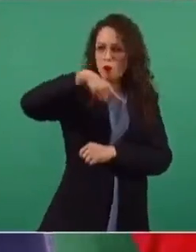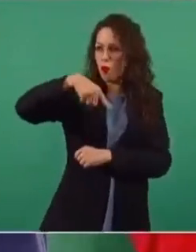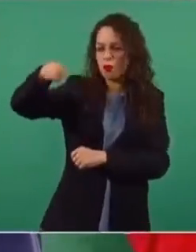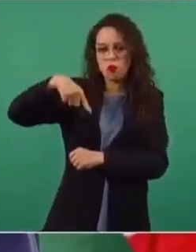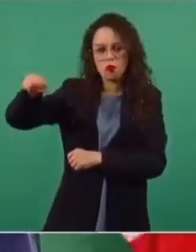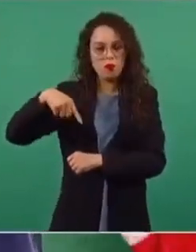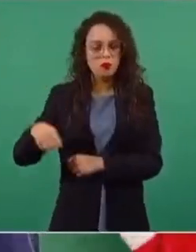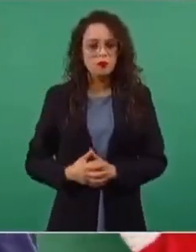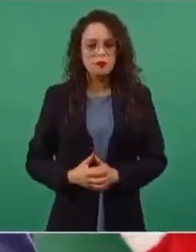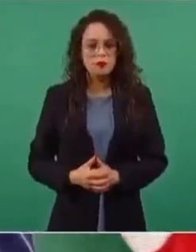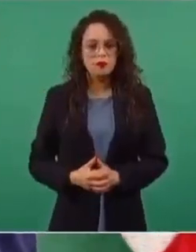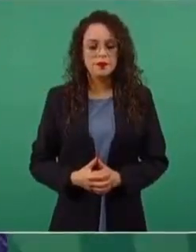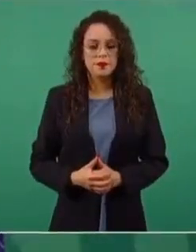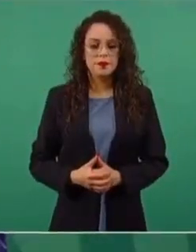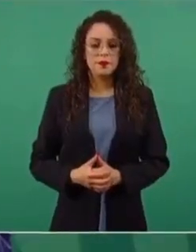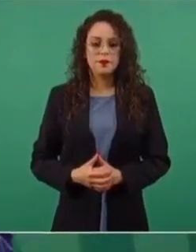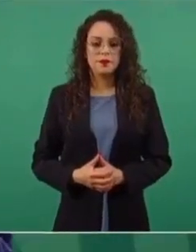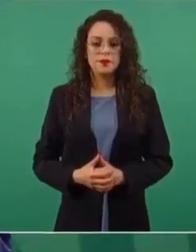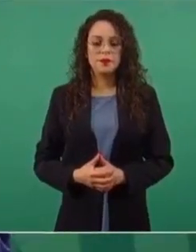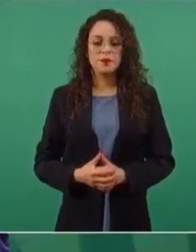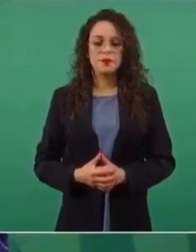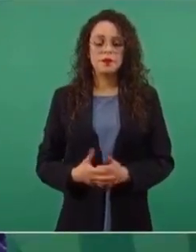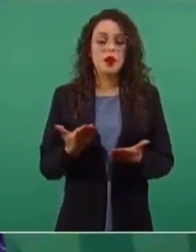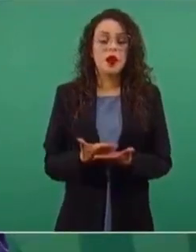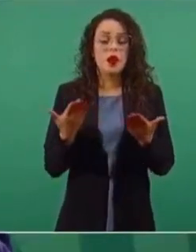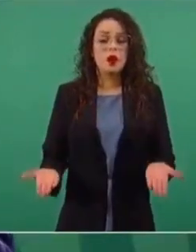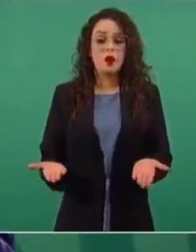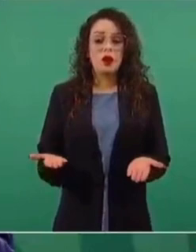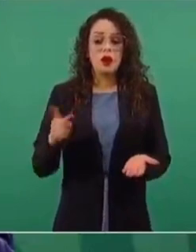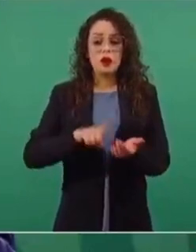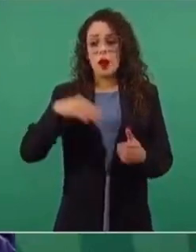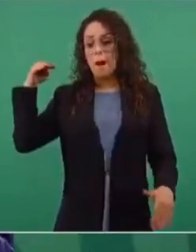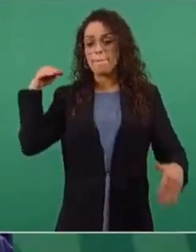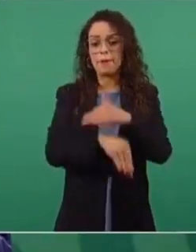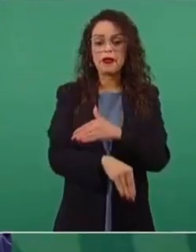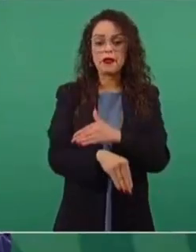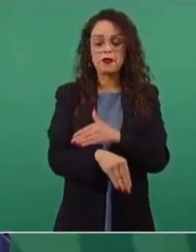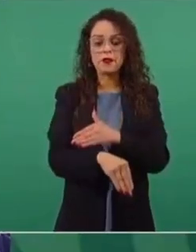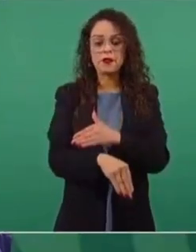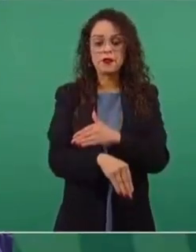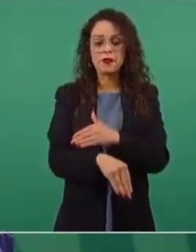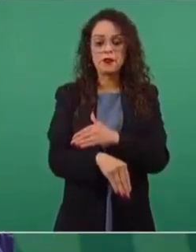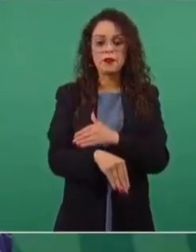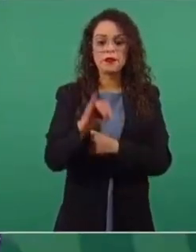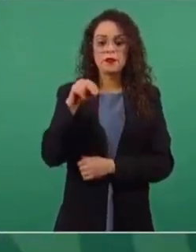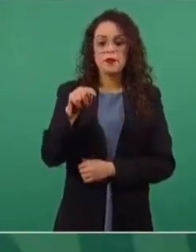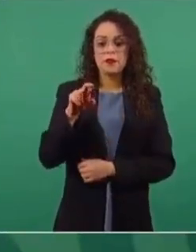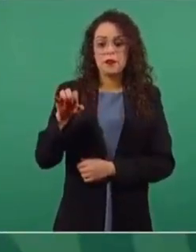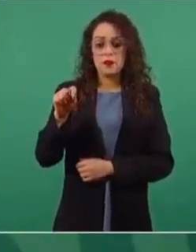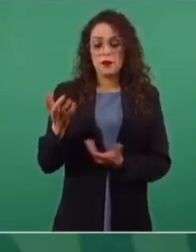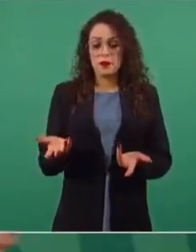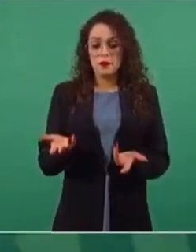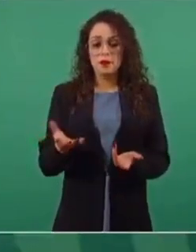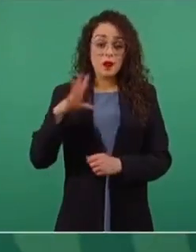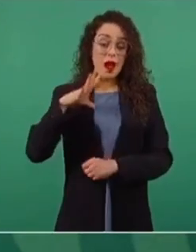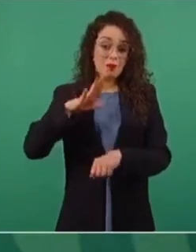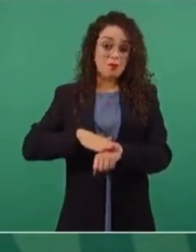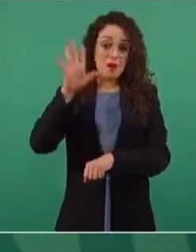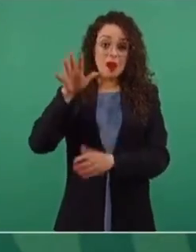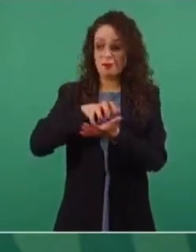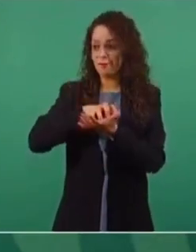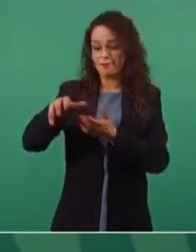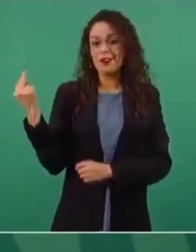y ahora con la quiebra de Interjet hay más